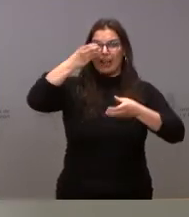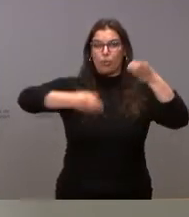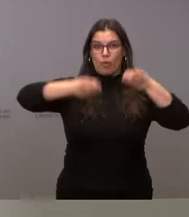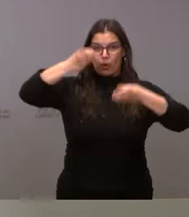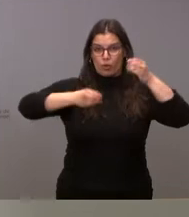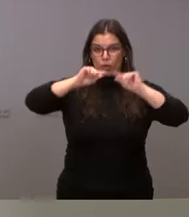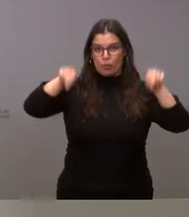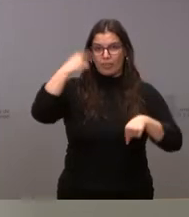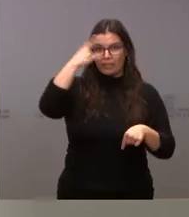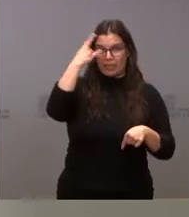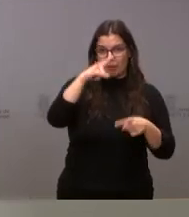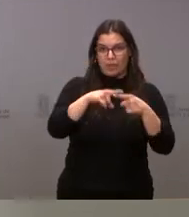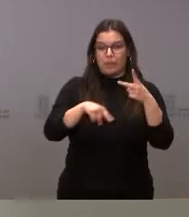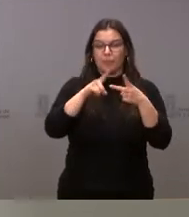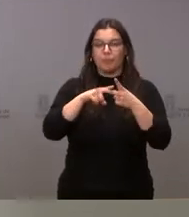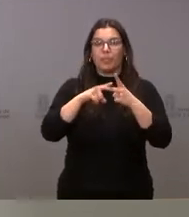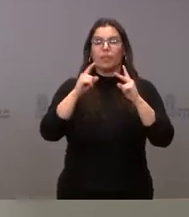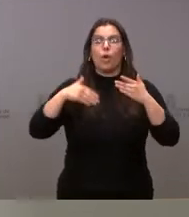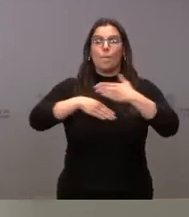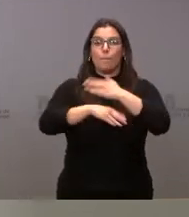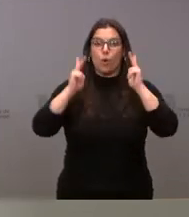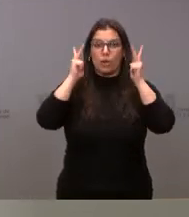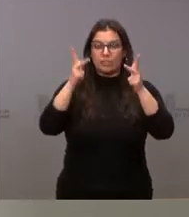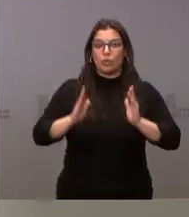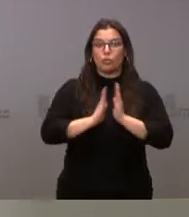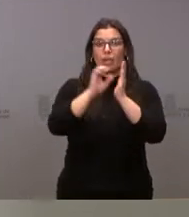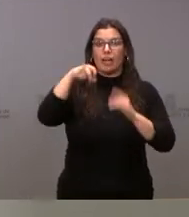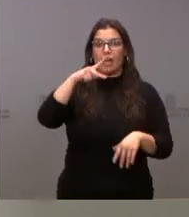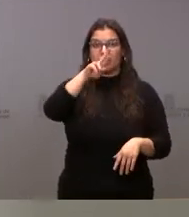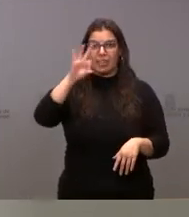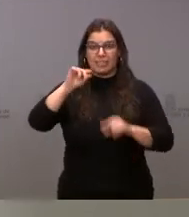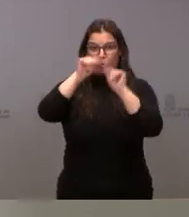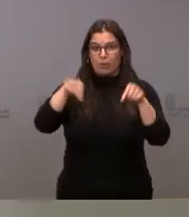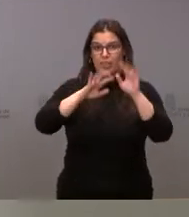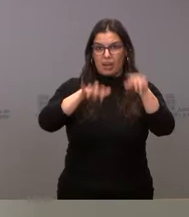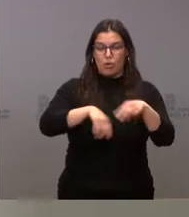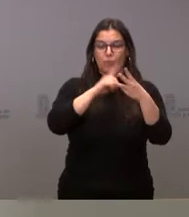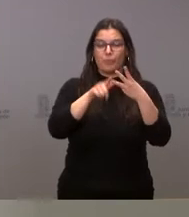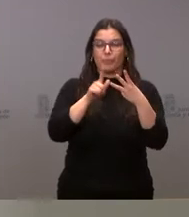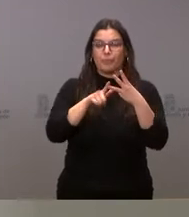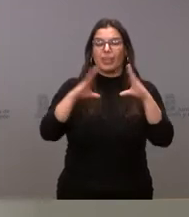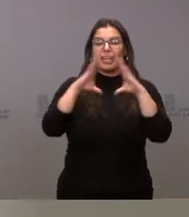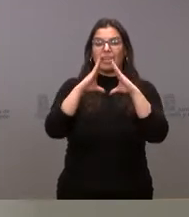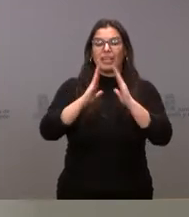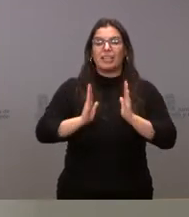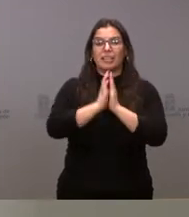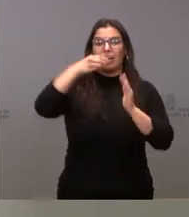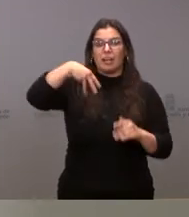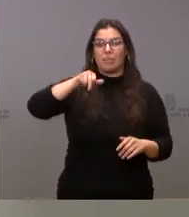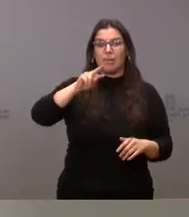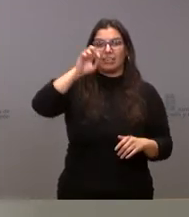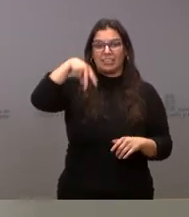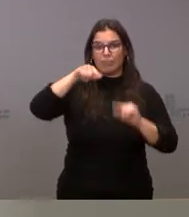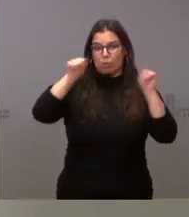Salamanca, en el Monasterio de San Andrés en Vega de Espinareda León, en la Iglesia de San Martín de Tours en